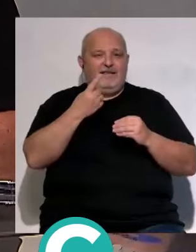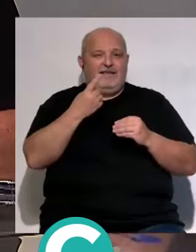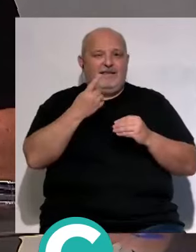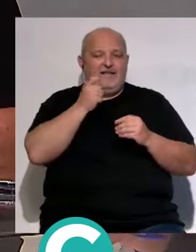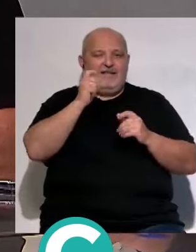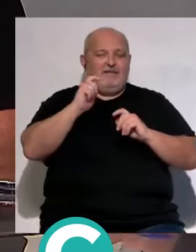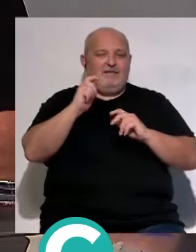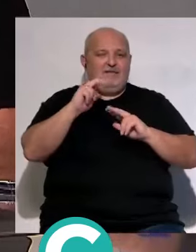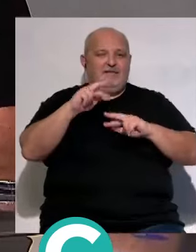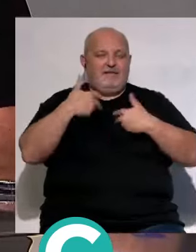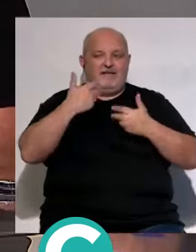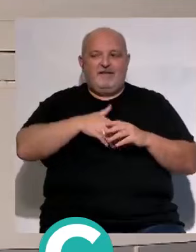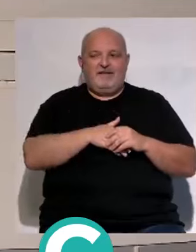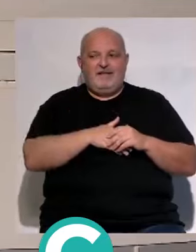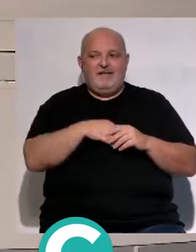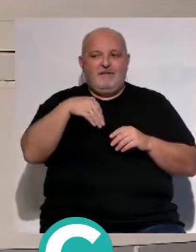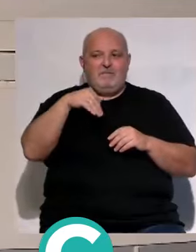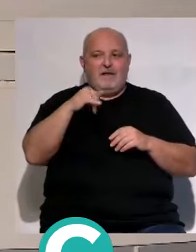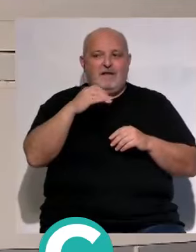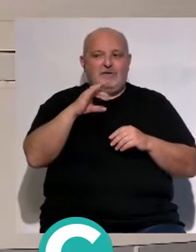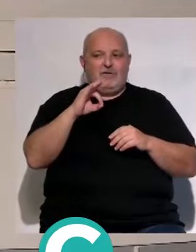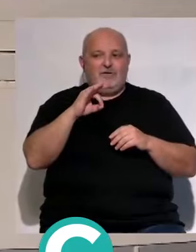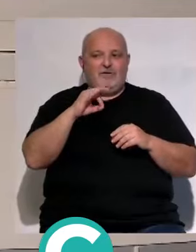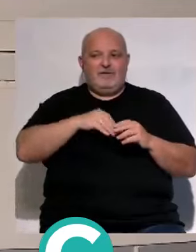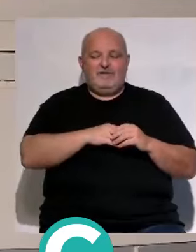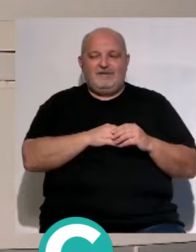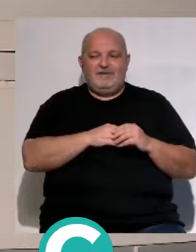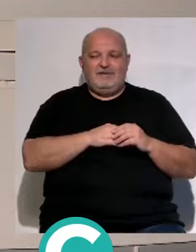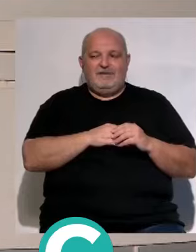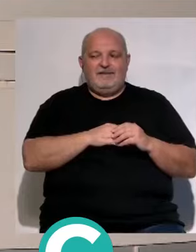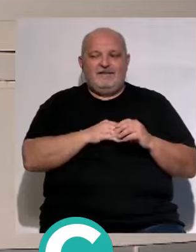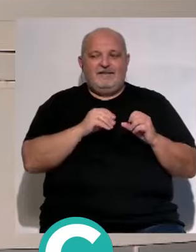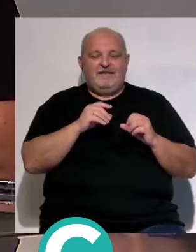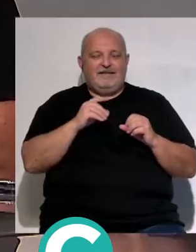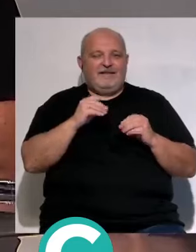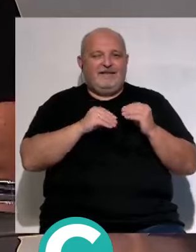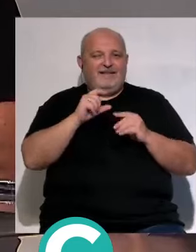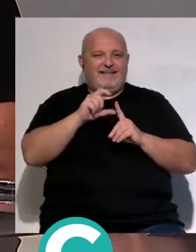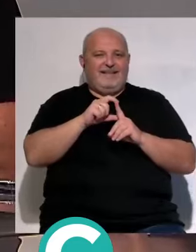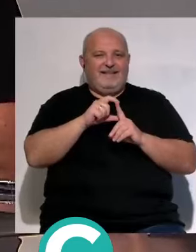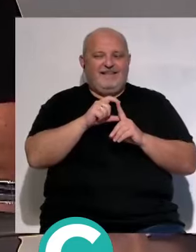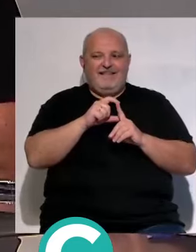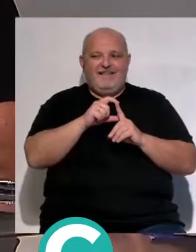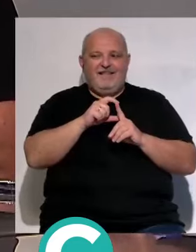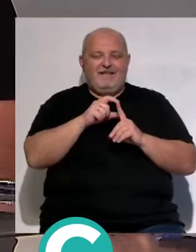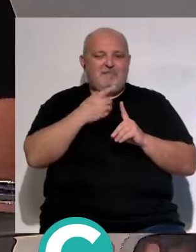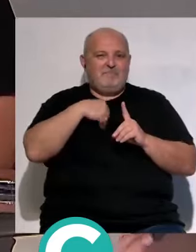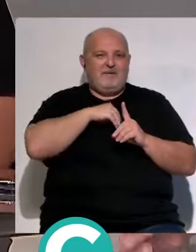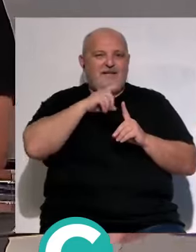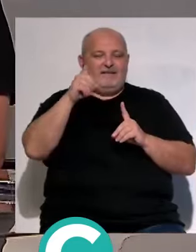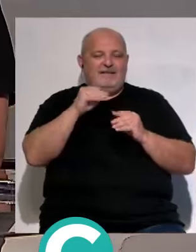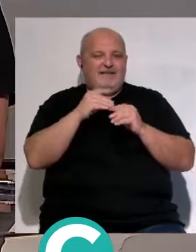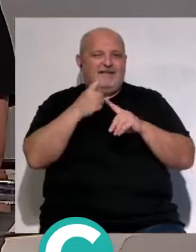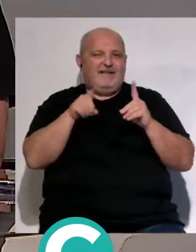y me han dejado decirlo van a presentar un majiquito allí creo que edición salvadoreña si edición española ya es chunga no